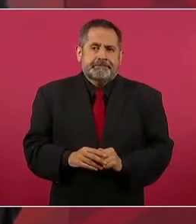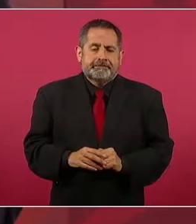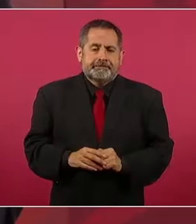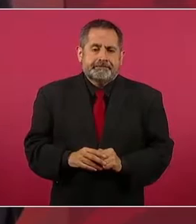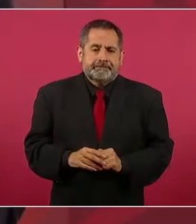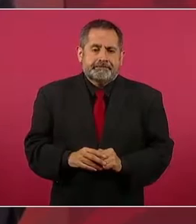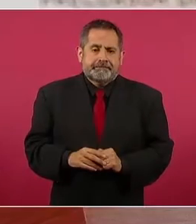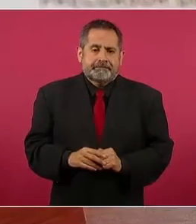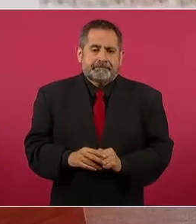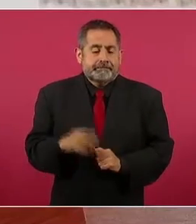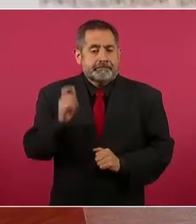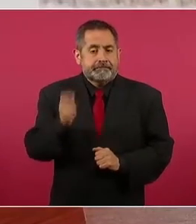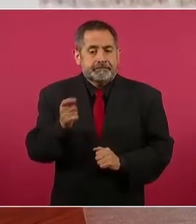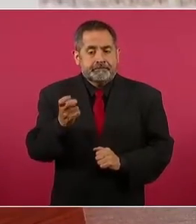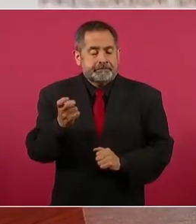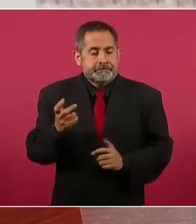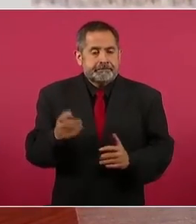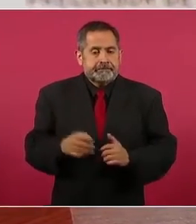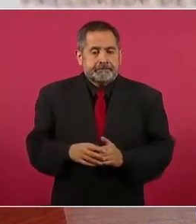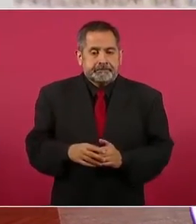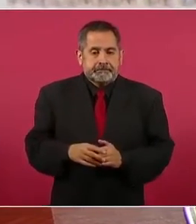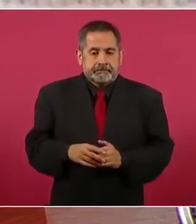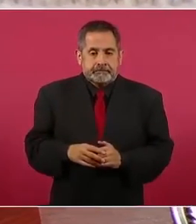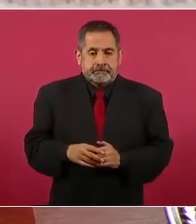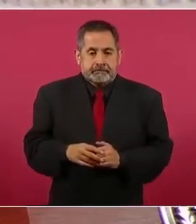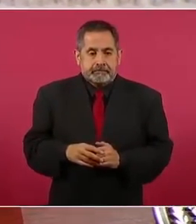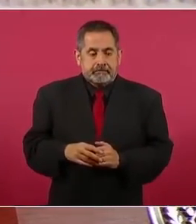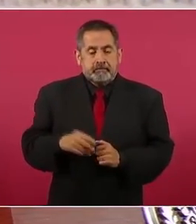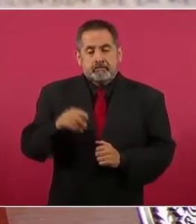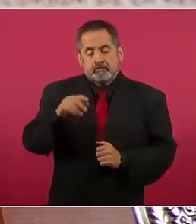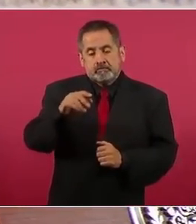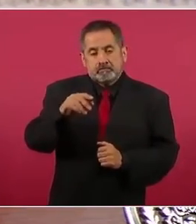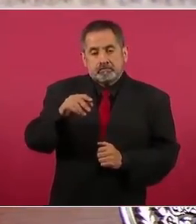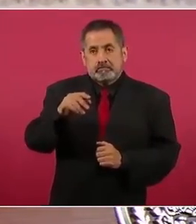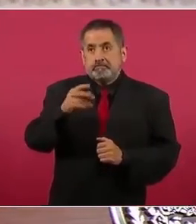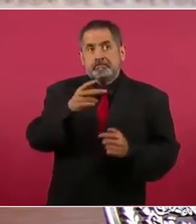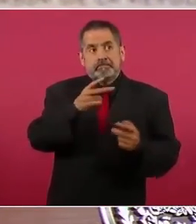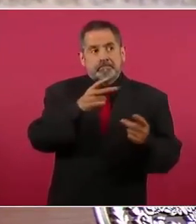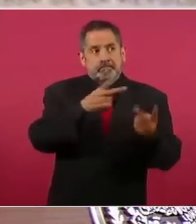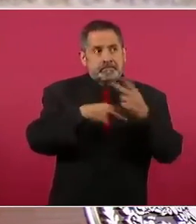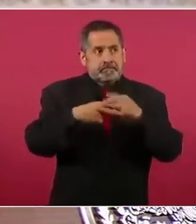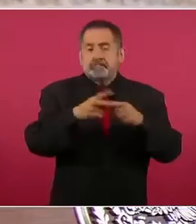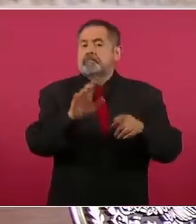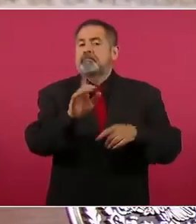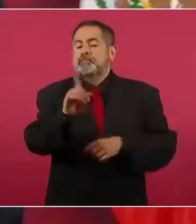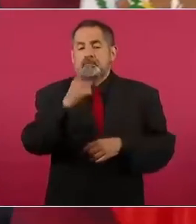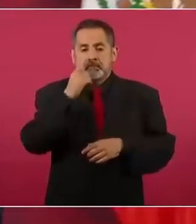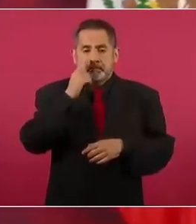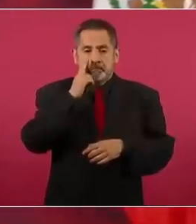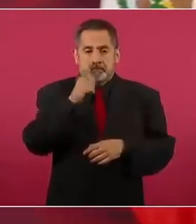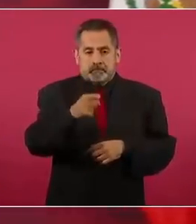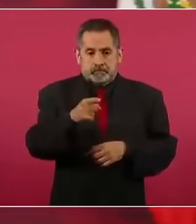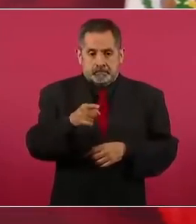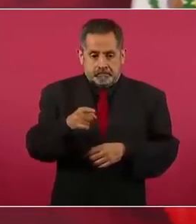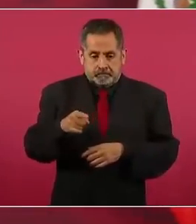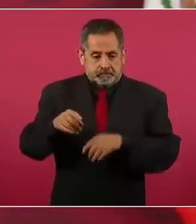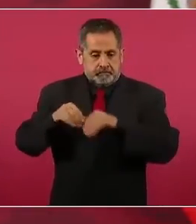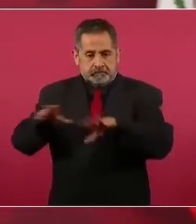Entonces, cuando regresa, no la aplican